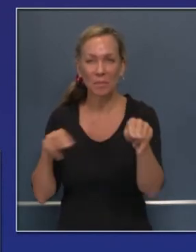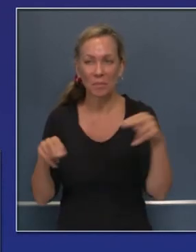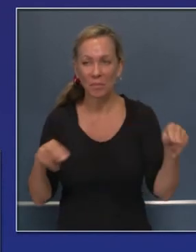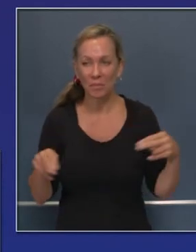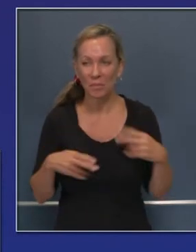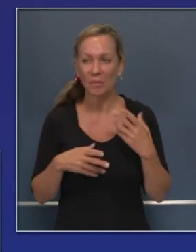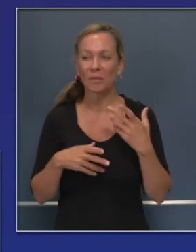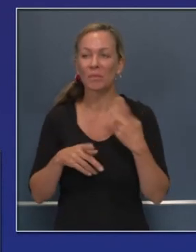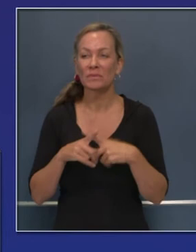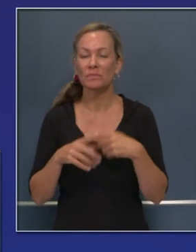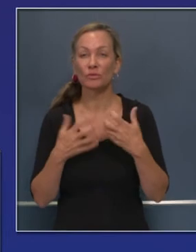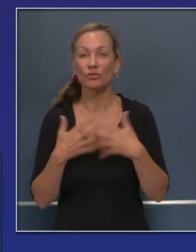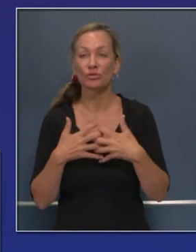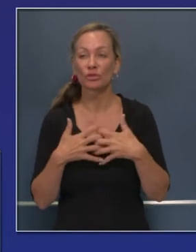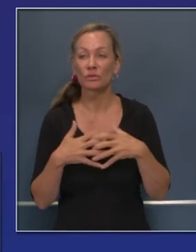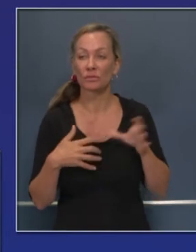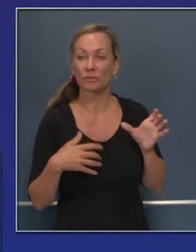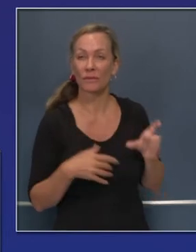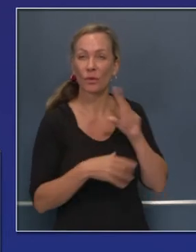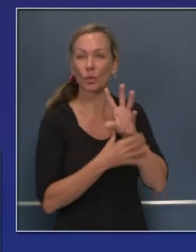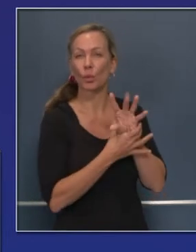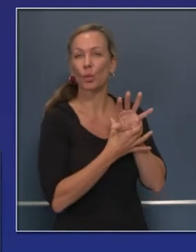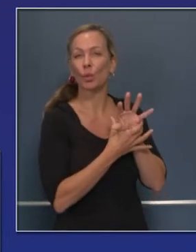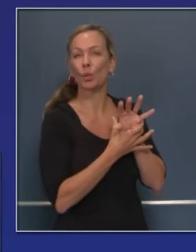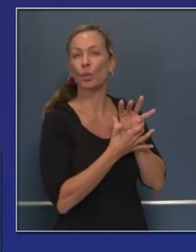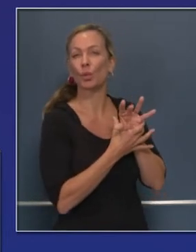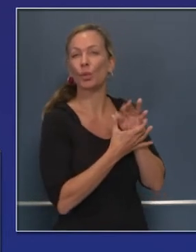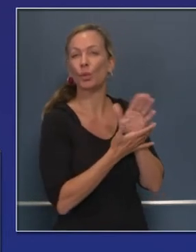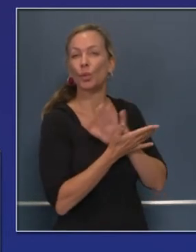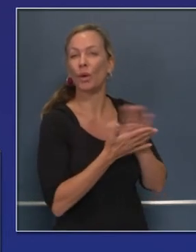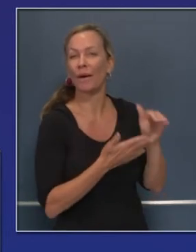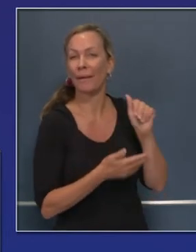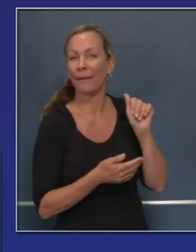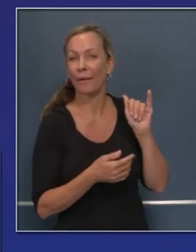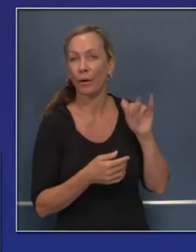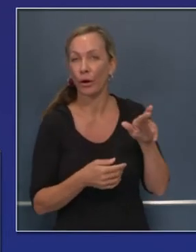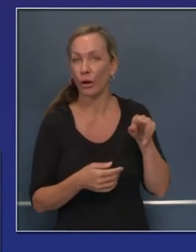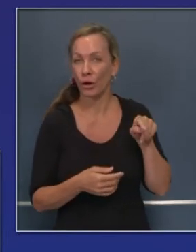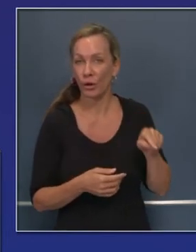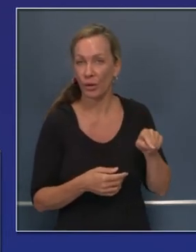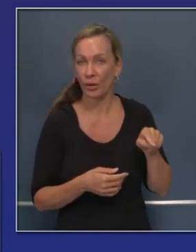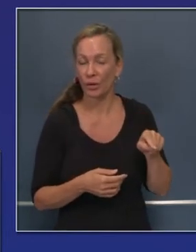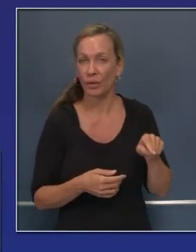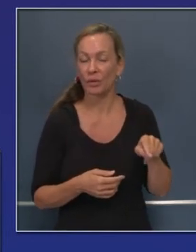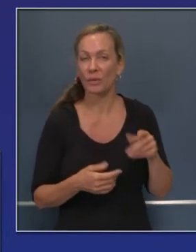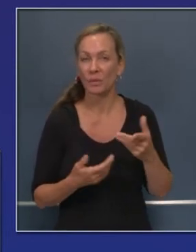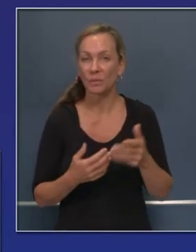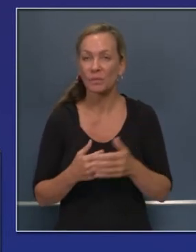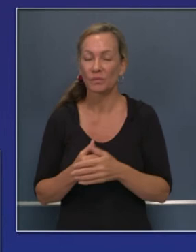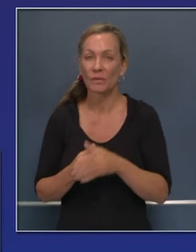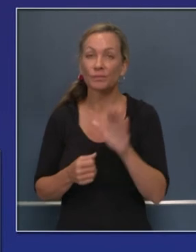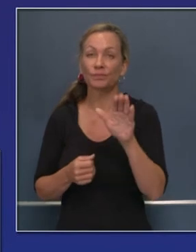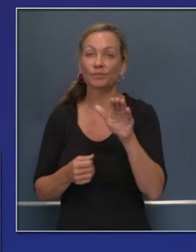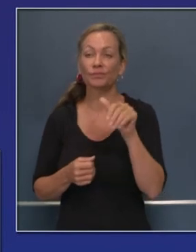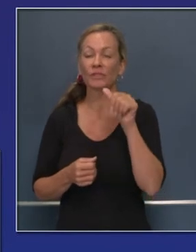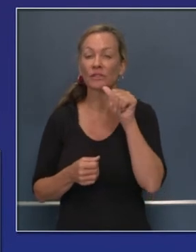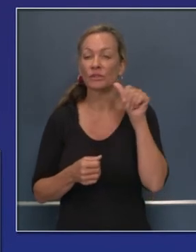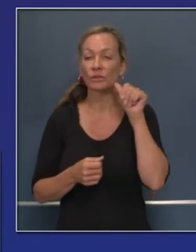aire. Lo están tomando muy seriamente. Eso fue lo que vi. Y también ayer en la mañana, o el sábado en la mañana, en Bacabel,